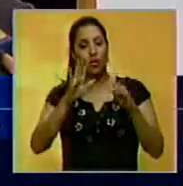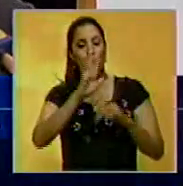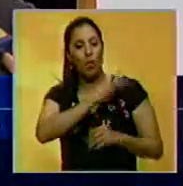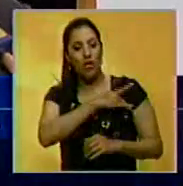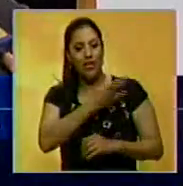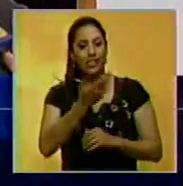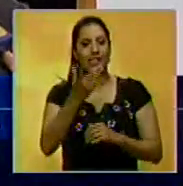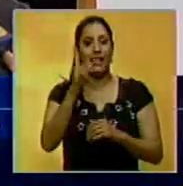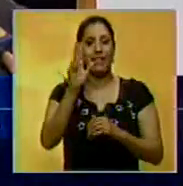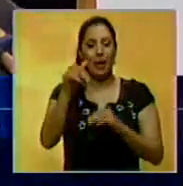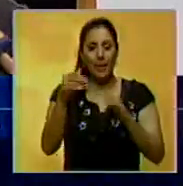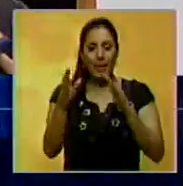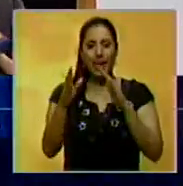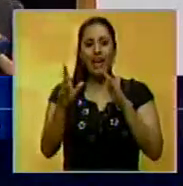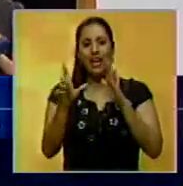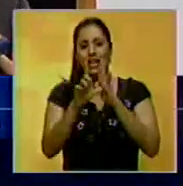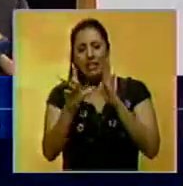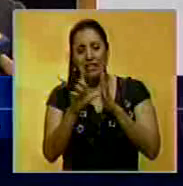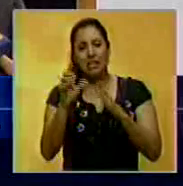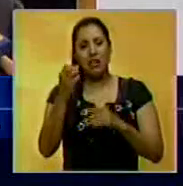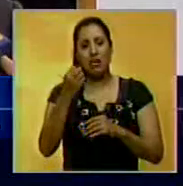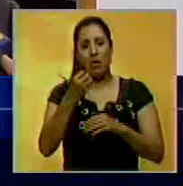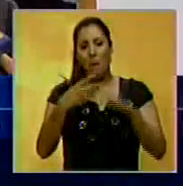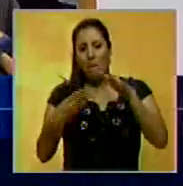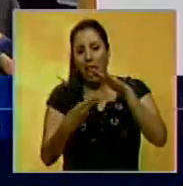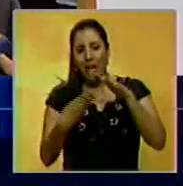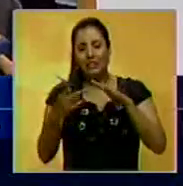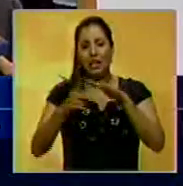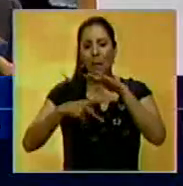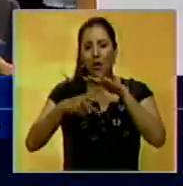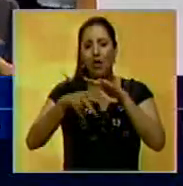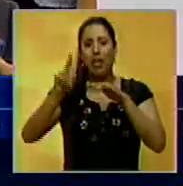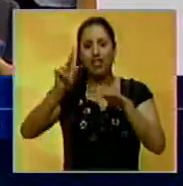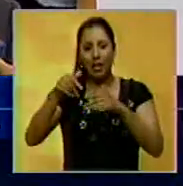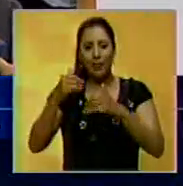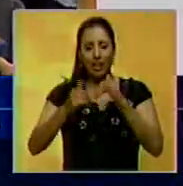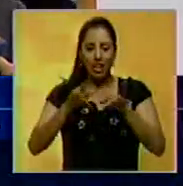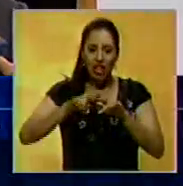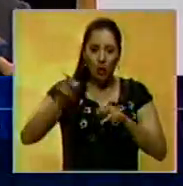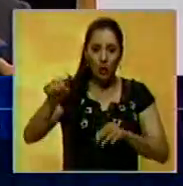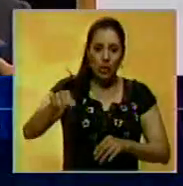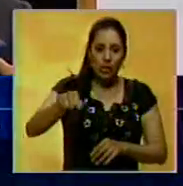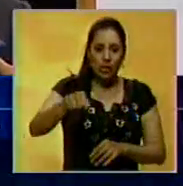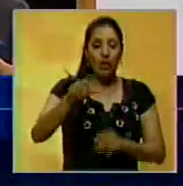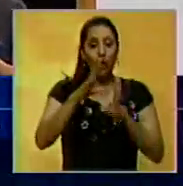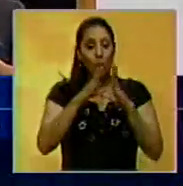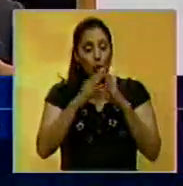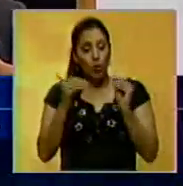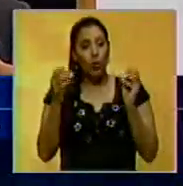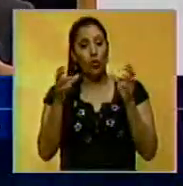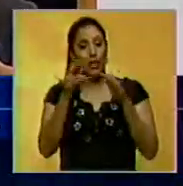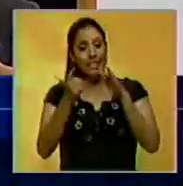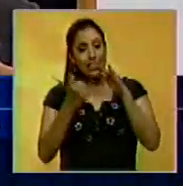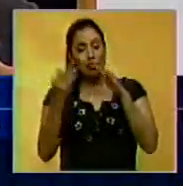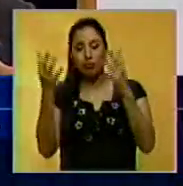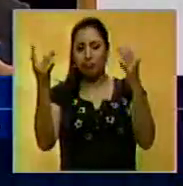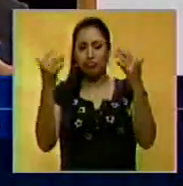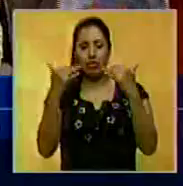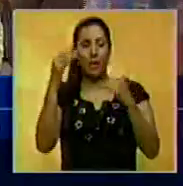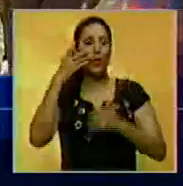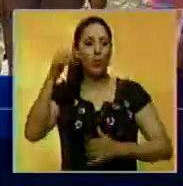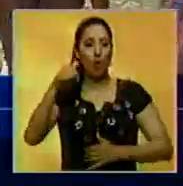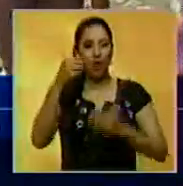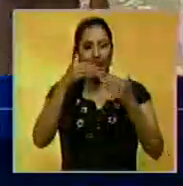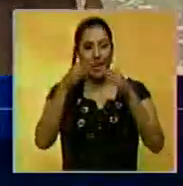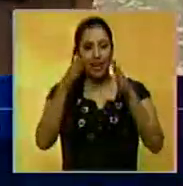de educación media, de educación primaria, básica, preescolar, etc. Hasta niños recibimos. De todos los institutos del país, acá tenemos hoy, por